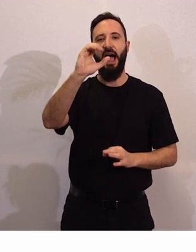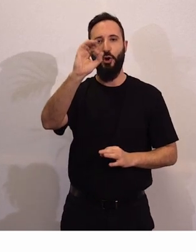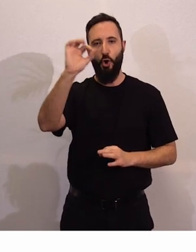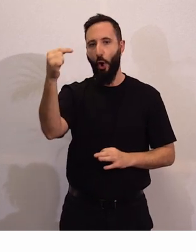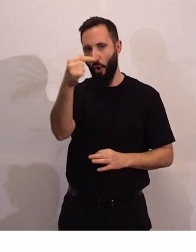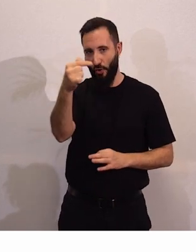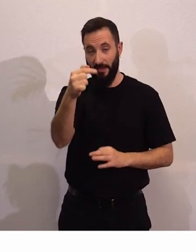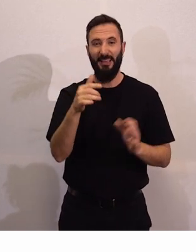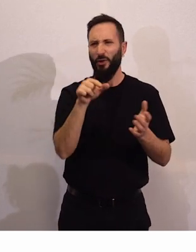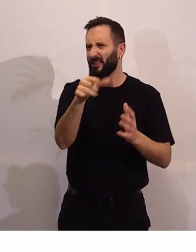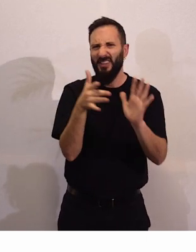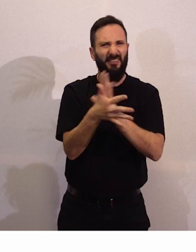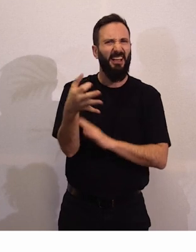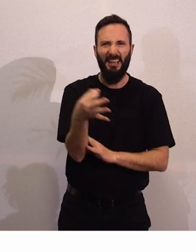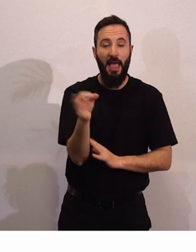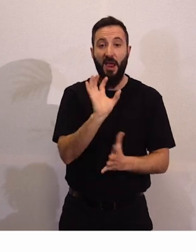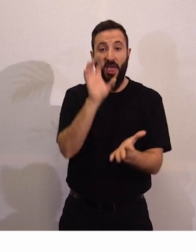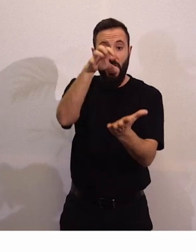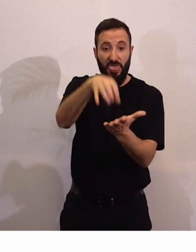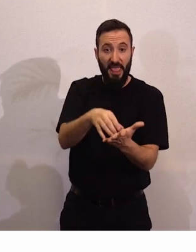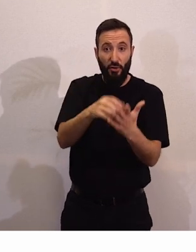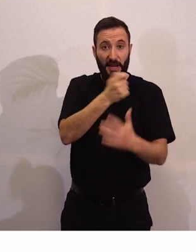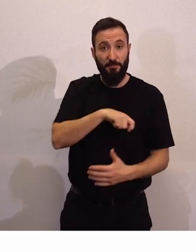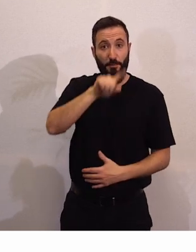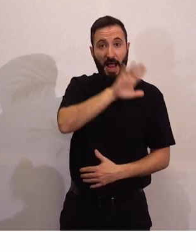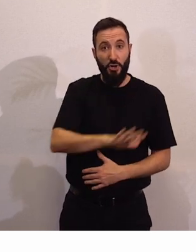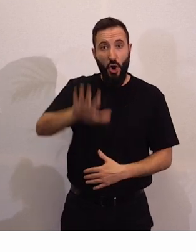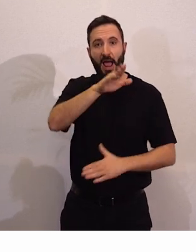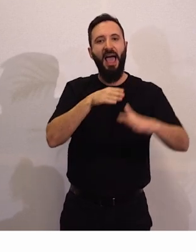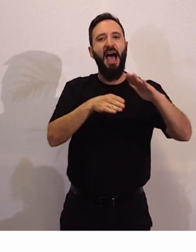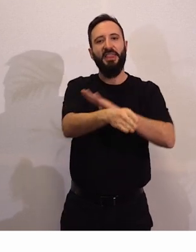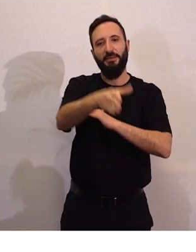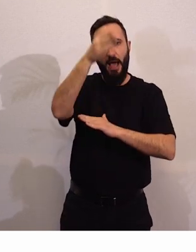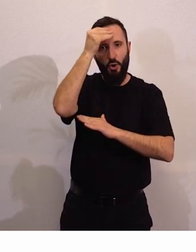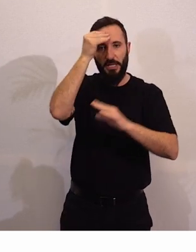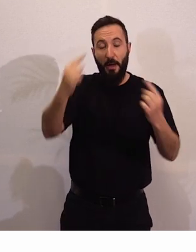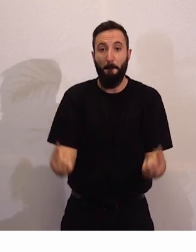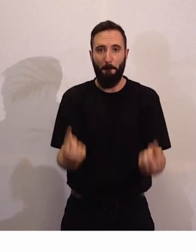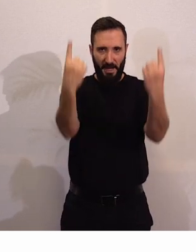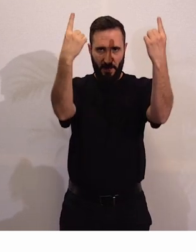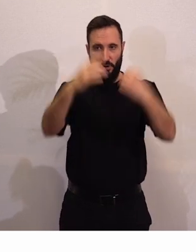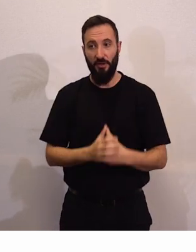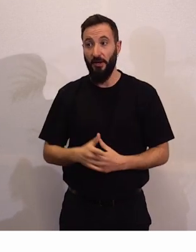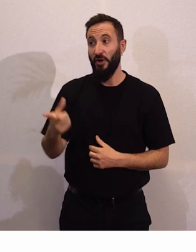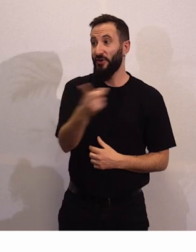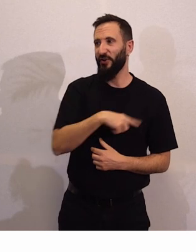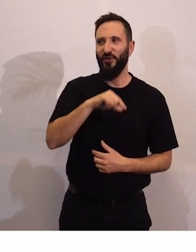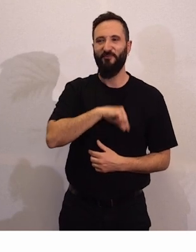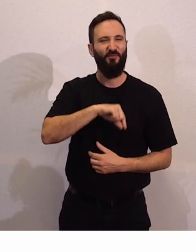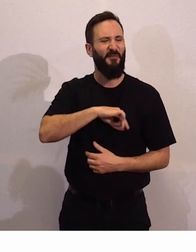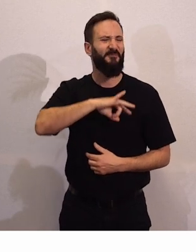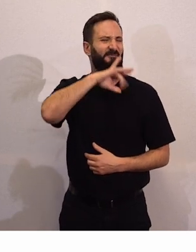el CEACOC es el primer centro español de accesibilidad cognitiva y estamos muy contentos de